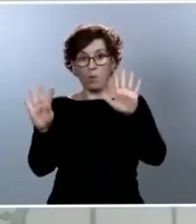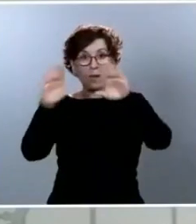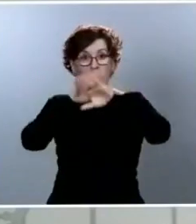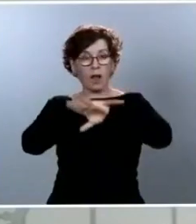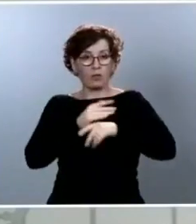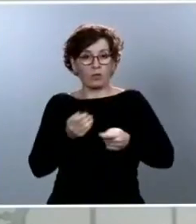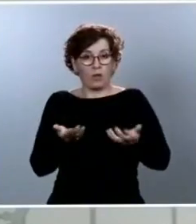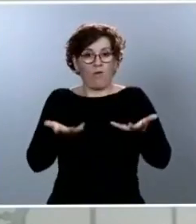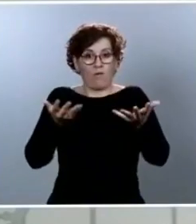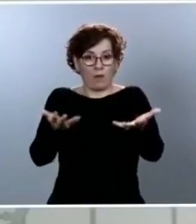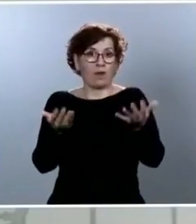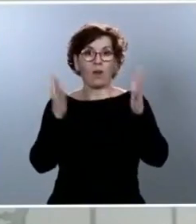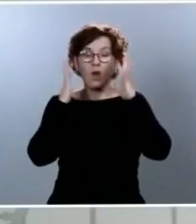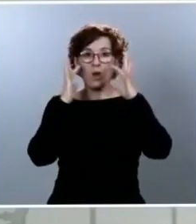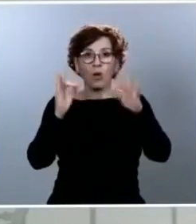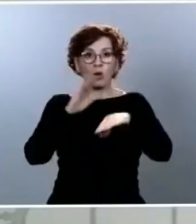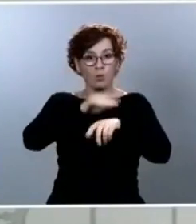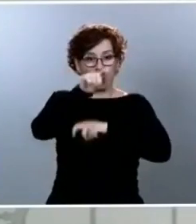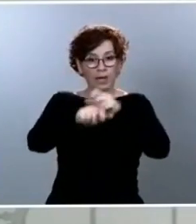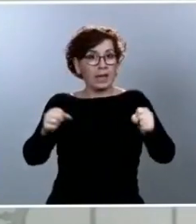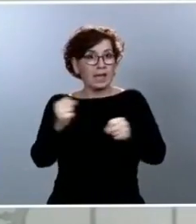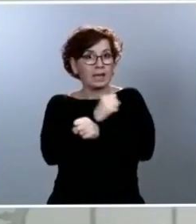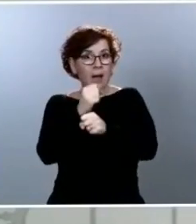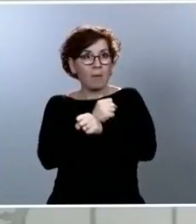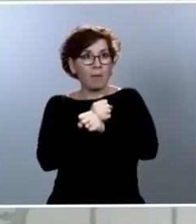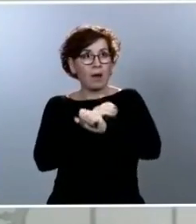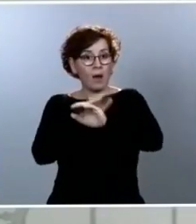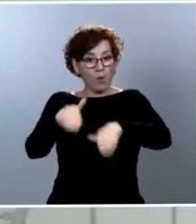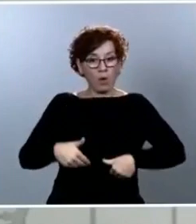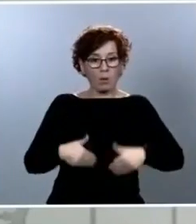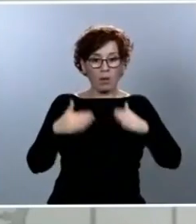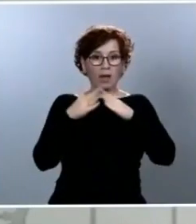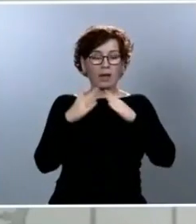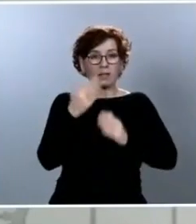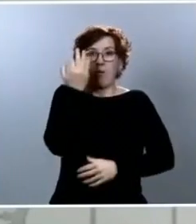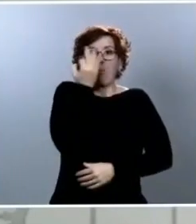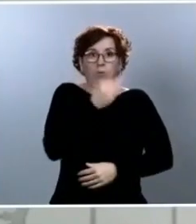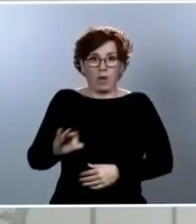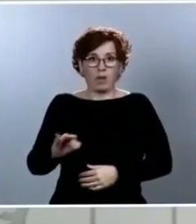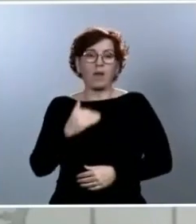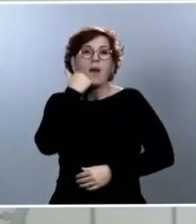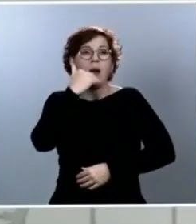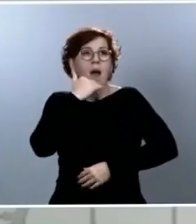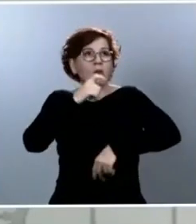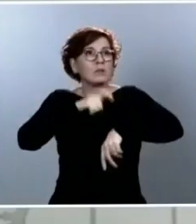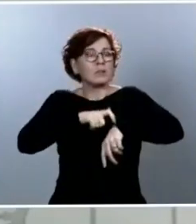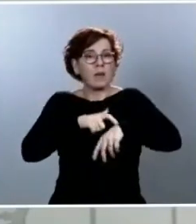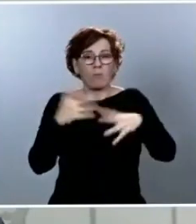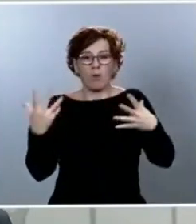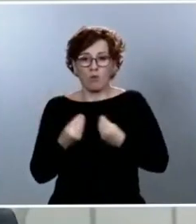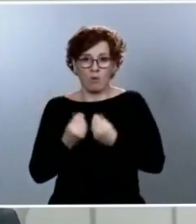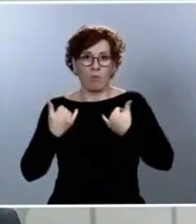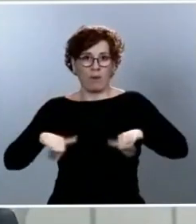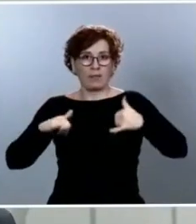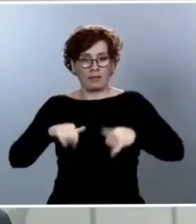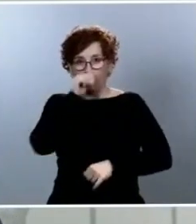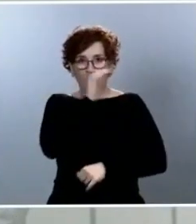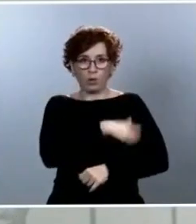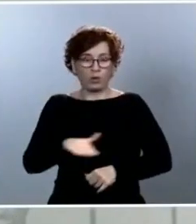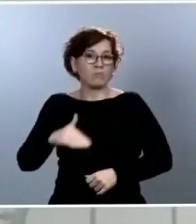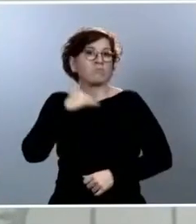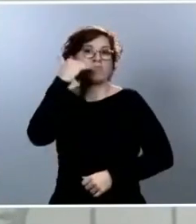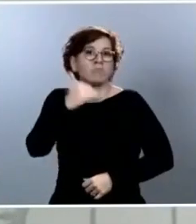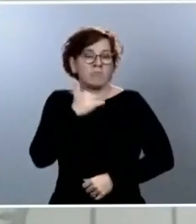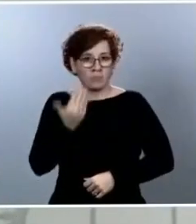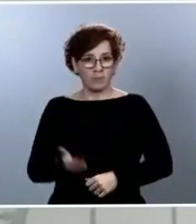llegan a casa puedan conciliar también esa hora que tienen de paseo con sus hijos a lo largo del día. Y, finalmente, el plan de desescalada, como he